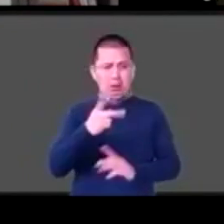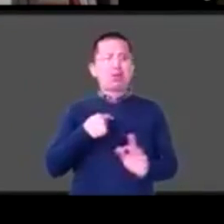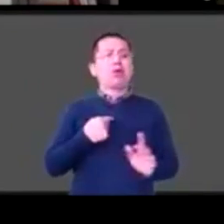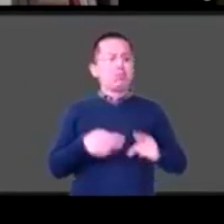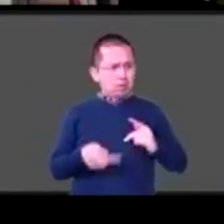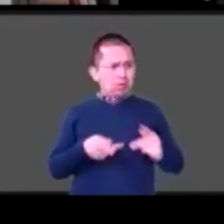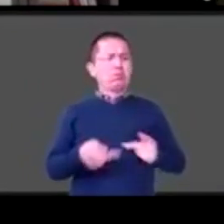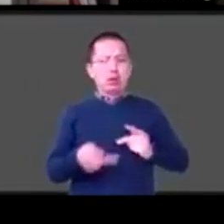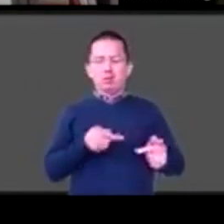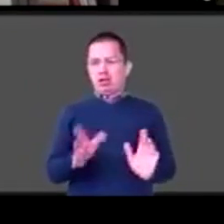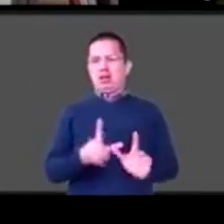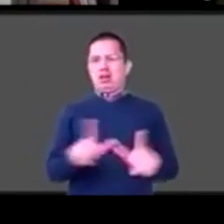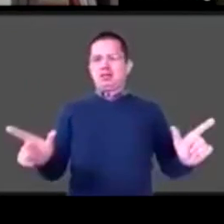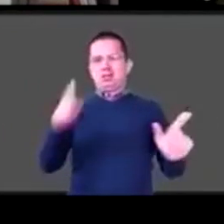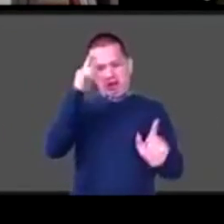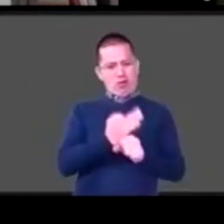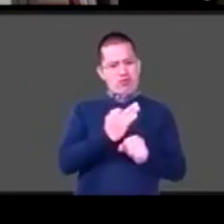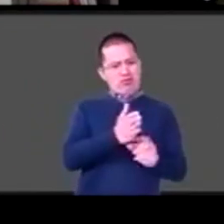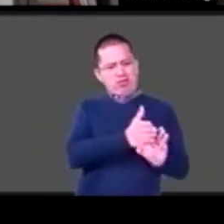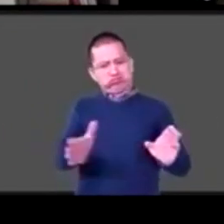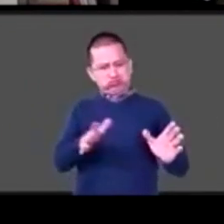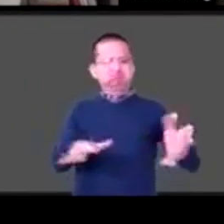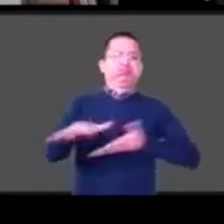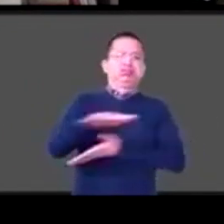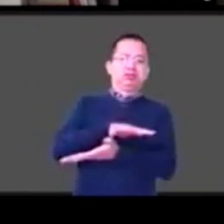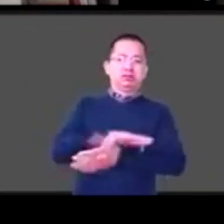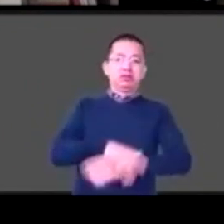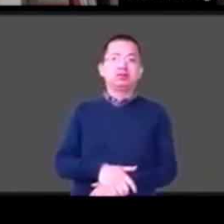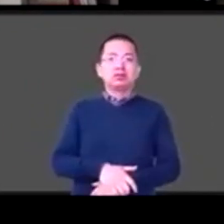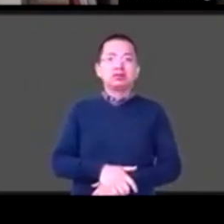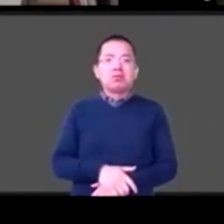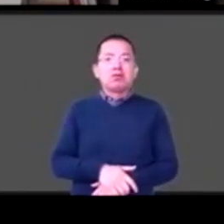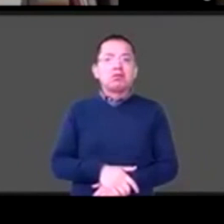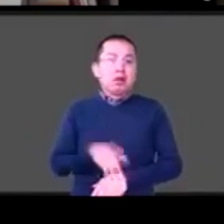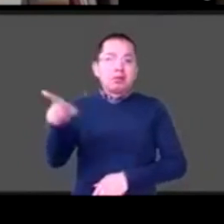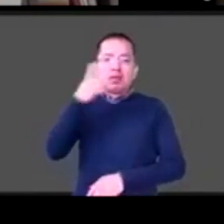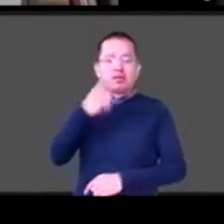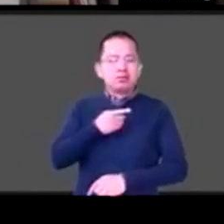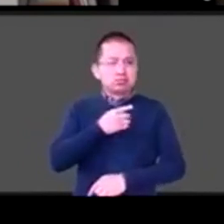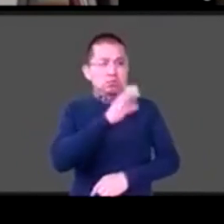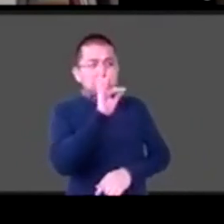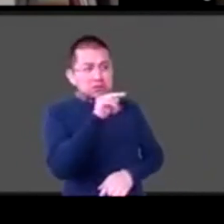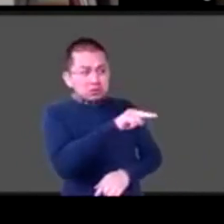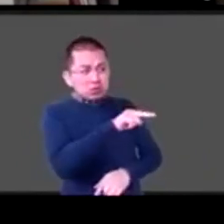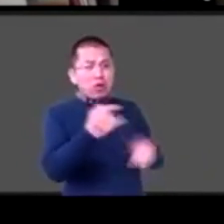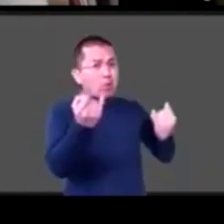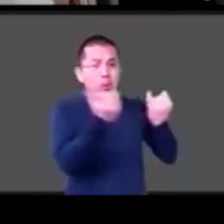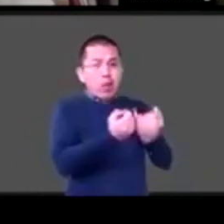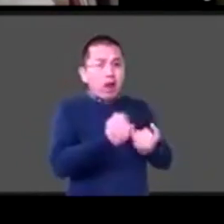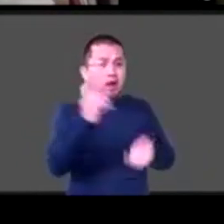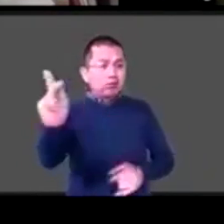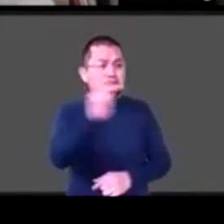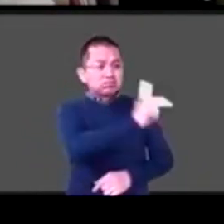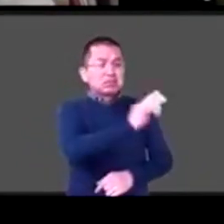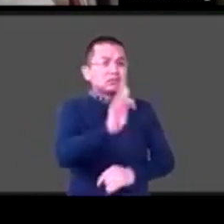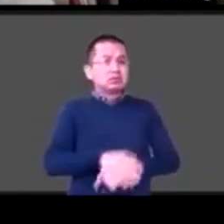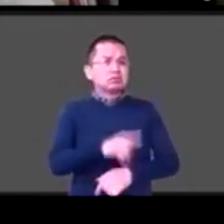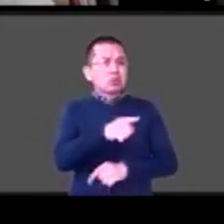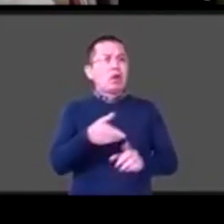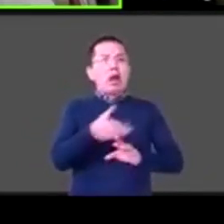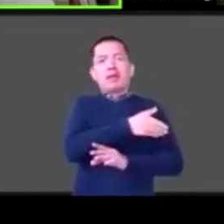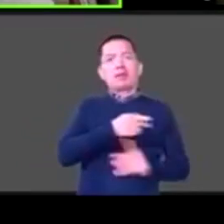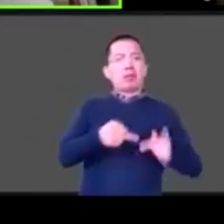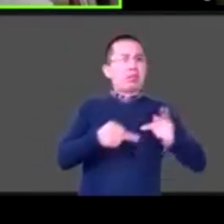aplica al tema de la discapacidad es a lo mejor tú no te has dado cuenta pero te has preparado toda tu vida para este momento